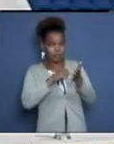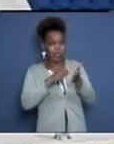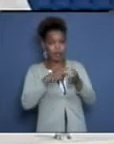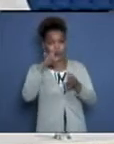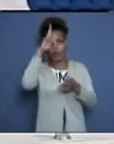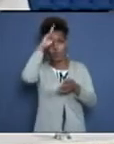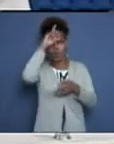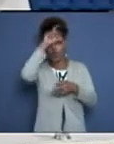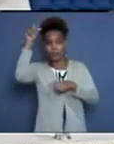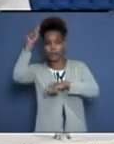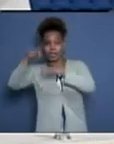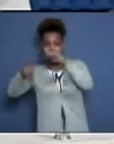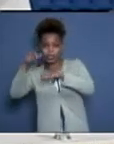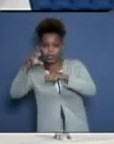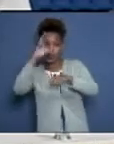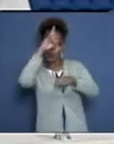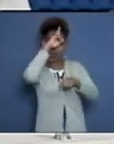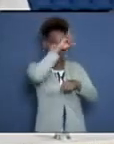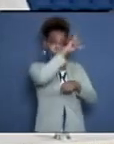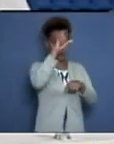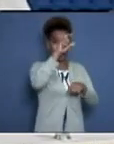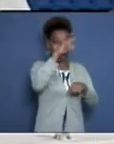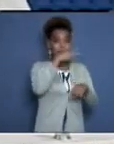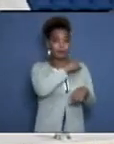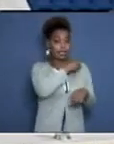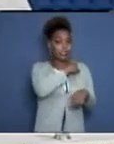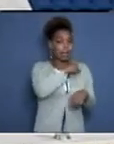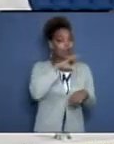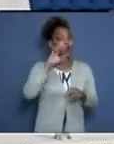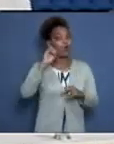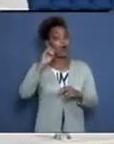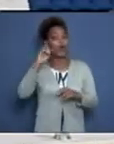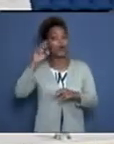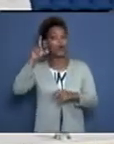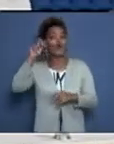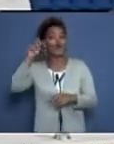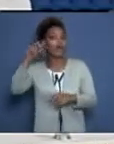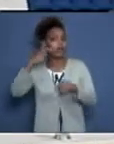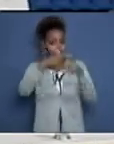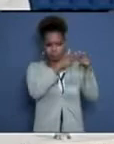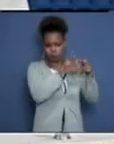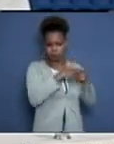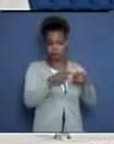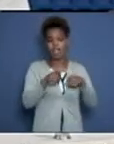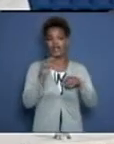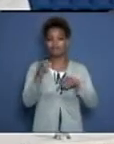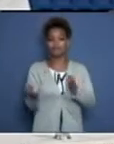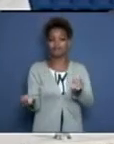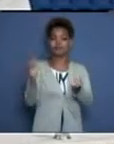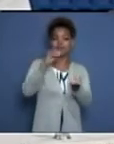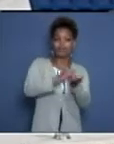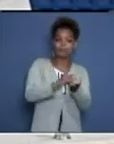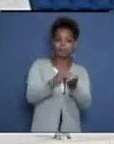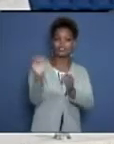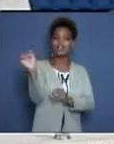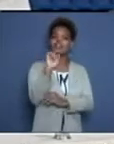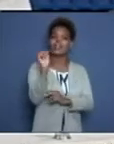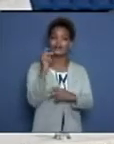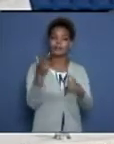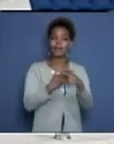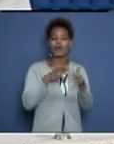clínico quirúrgico, o va para el hospital militar, o va para Villacocal, o va para otros centros, todos los centros que tenemos aquí en estos momentos